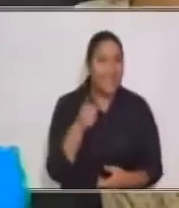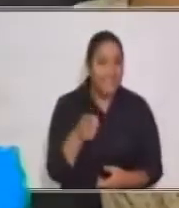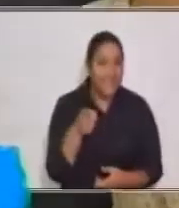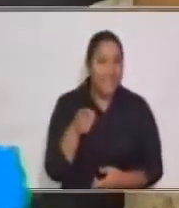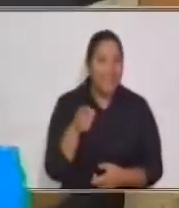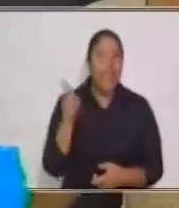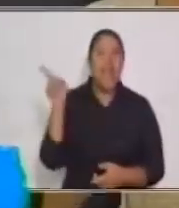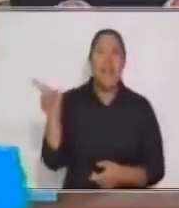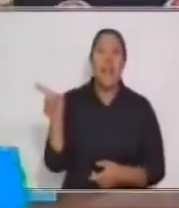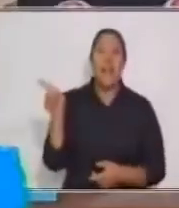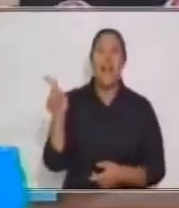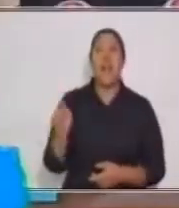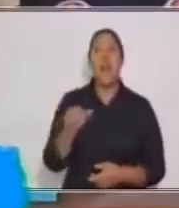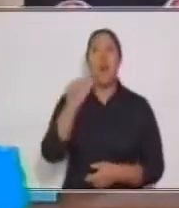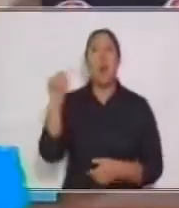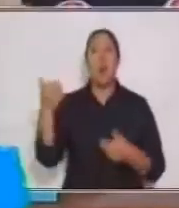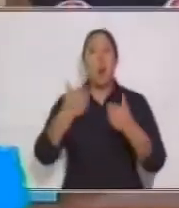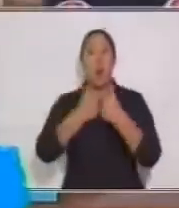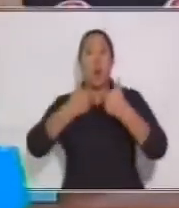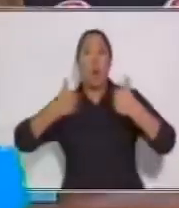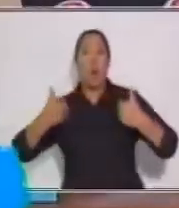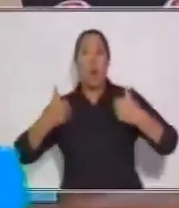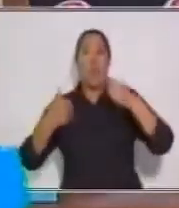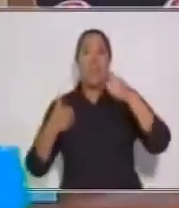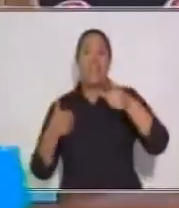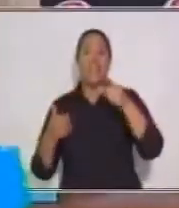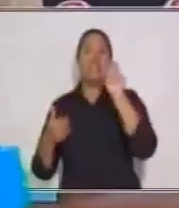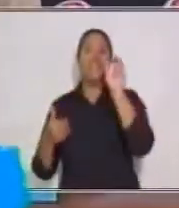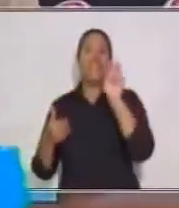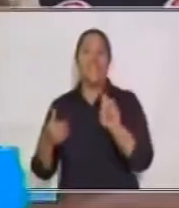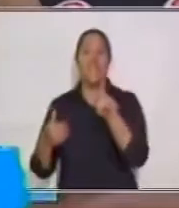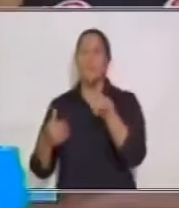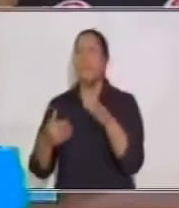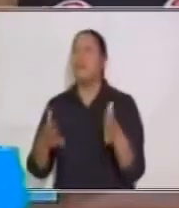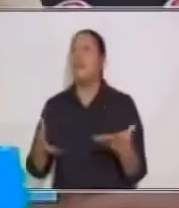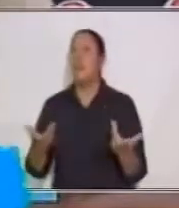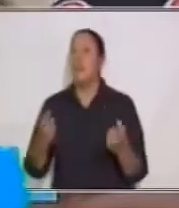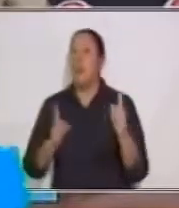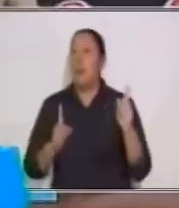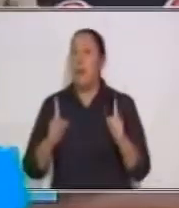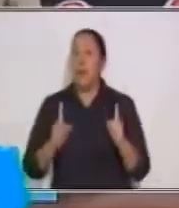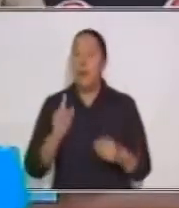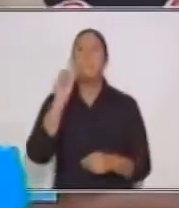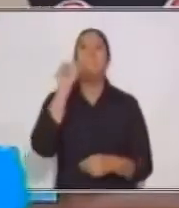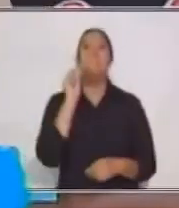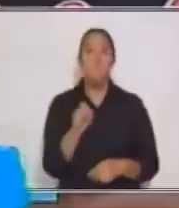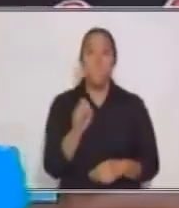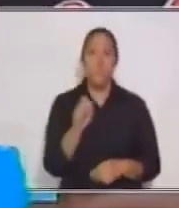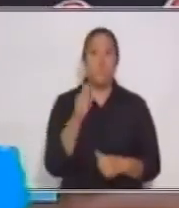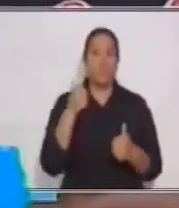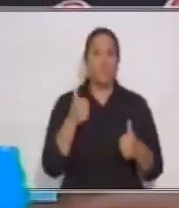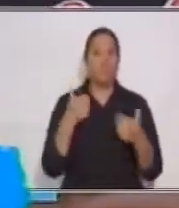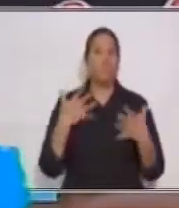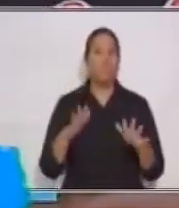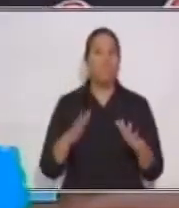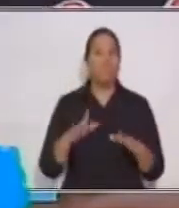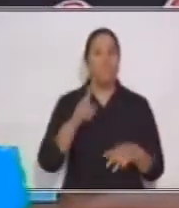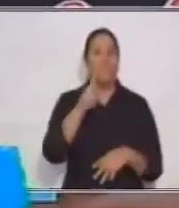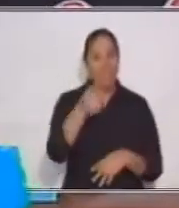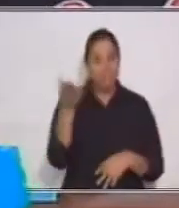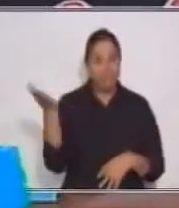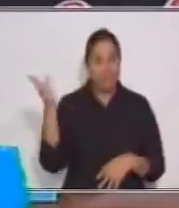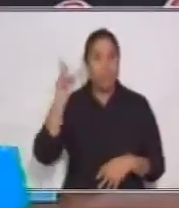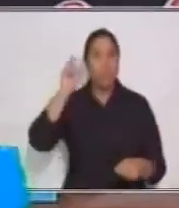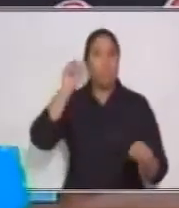Aquí tenemos otro espacio. Eso quiere decir que ahí va un punto. Excelente. Muy bien. Colocamos el